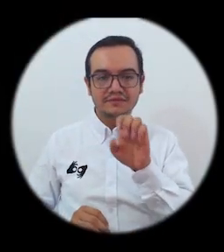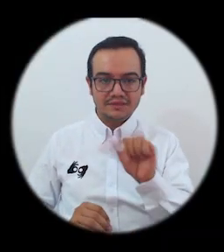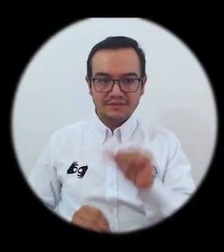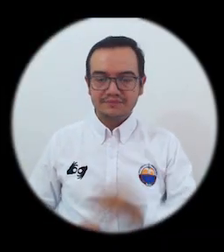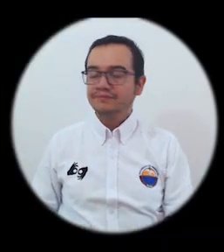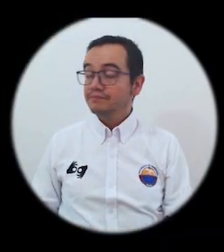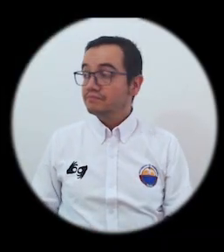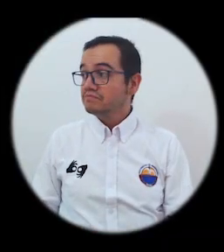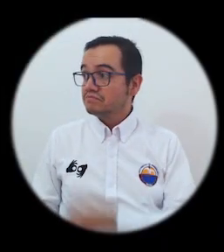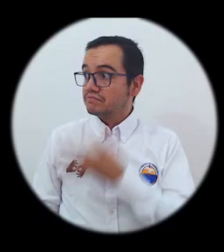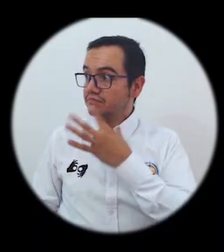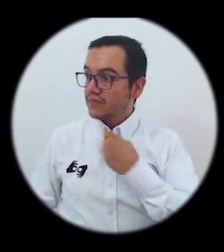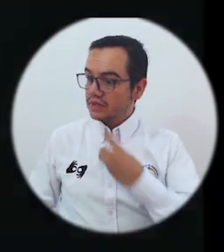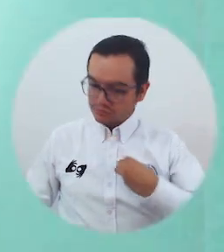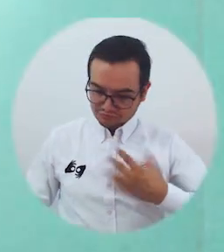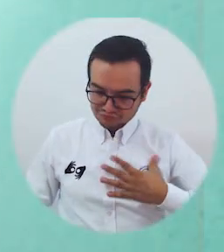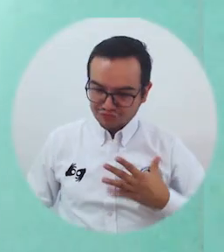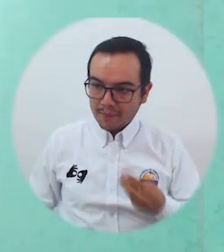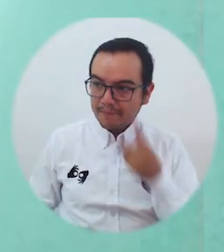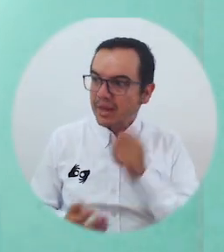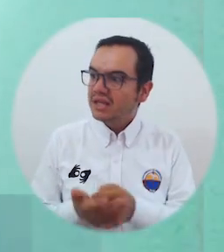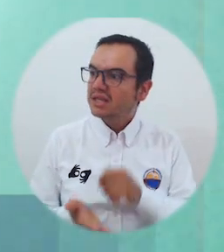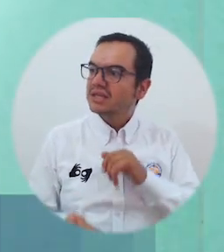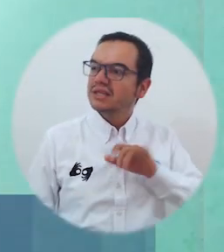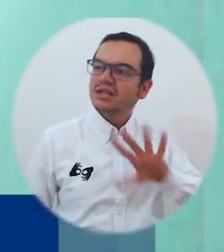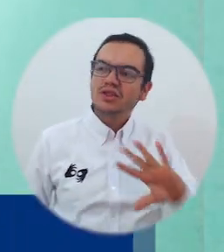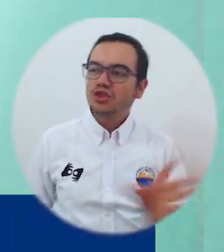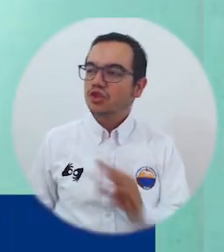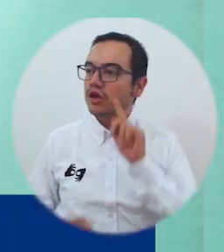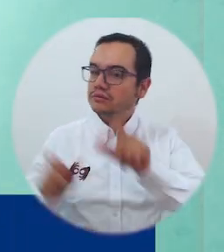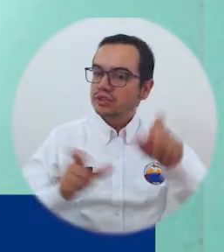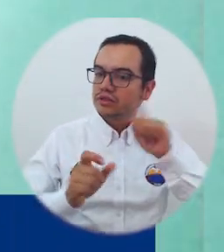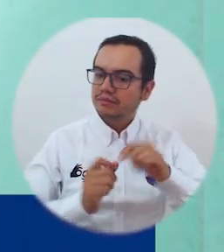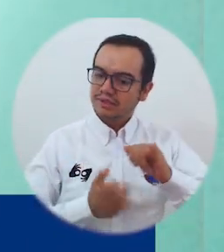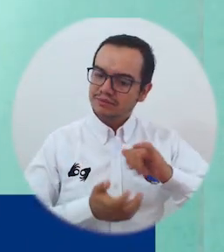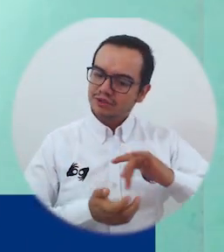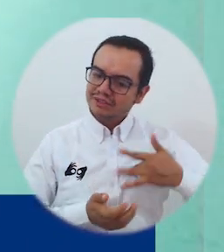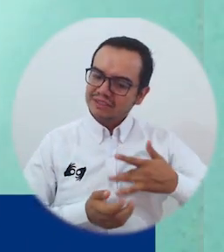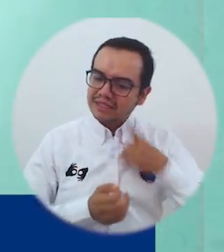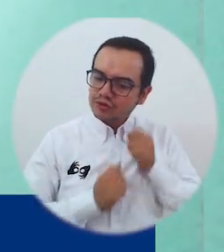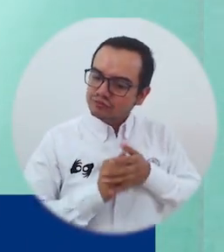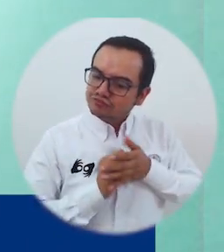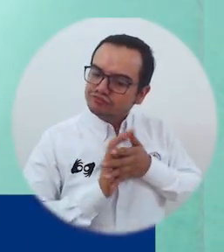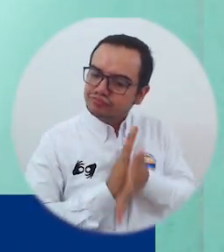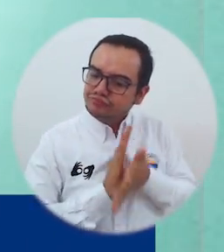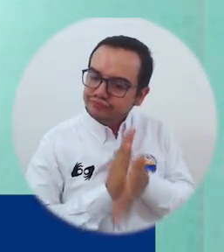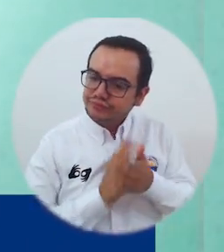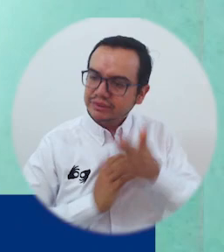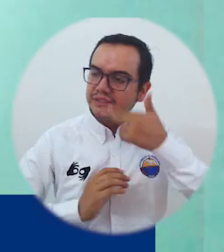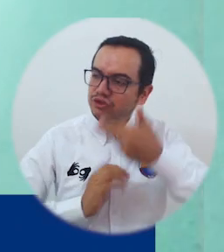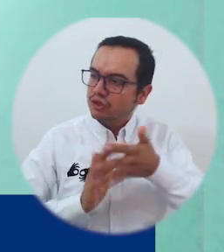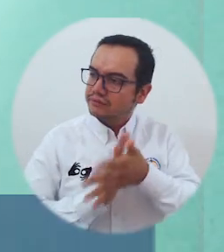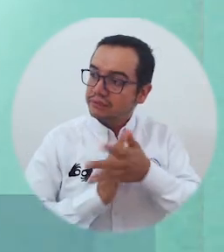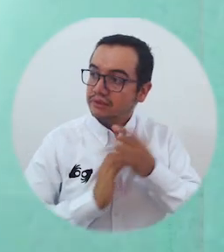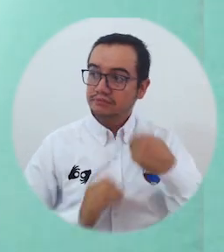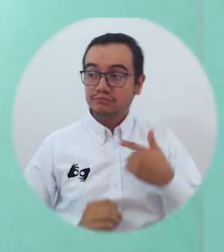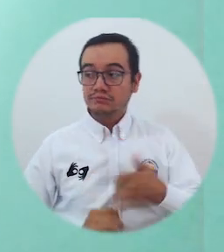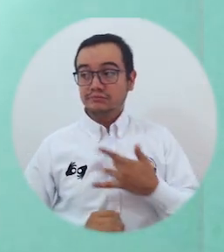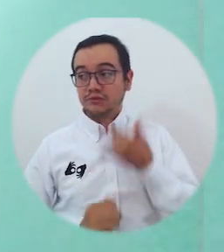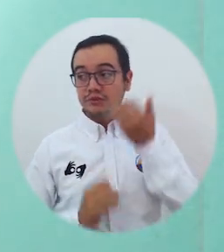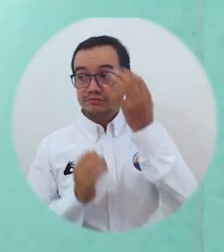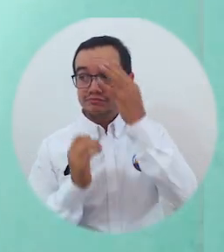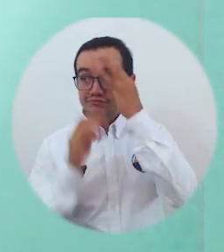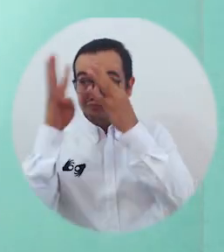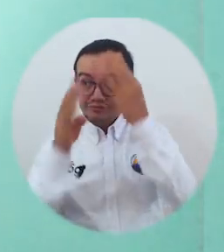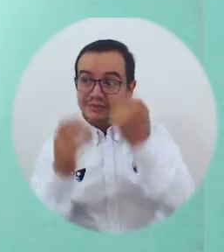brasileña Isabela Figueroa. Y realmente es una oportunidad para que todas las personas puedan contar su historia. Me parece